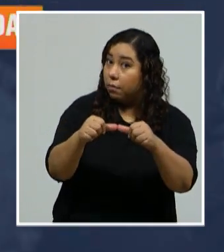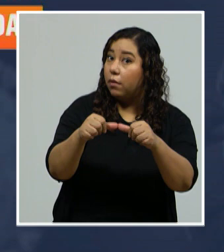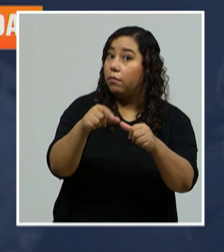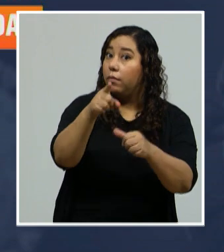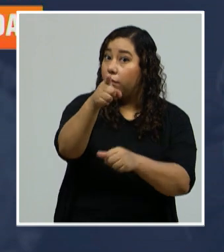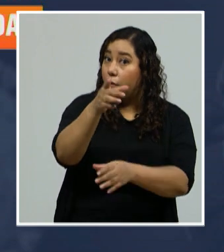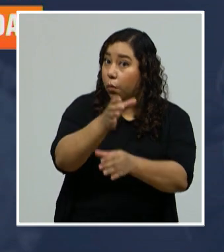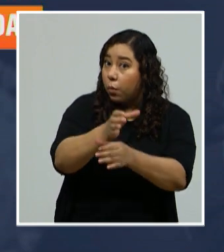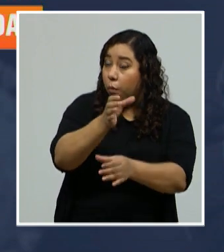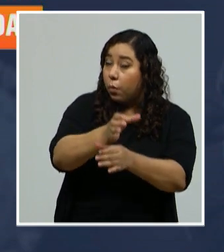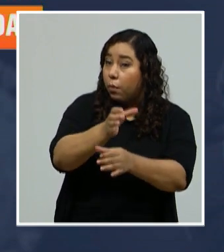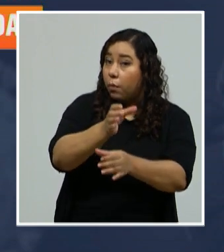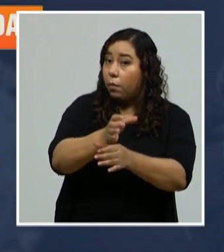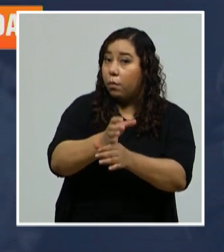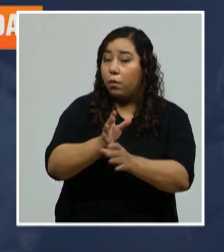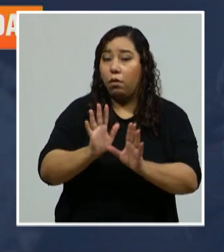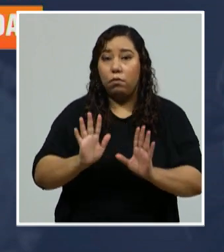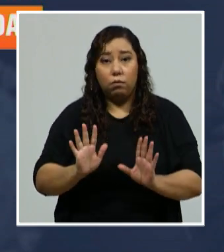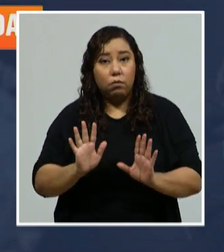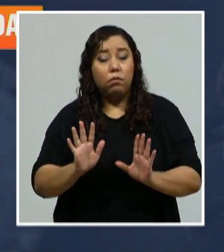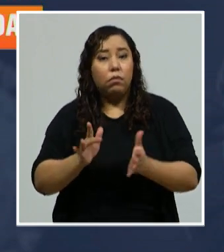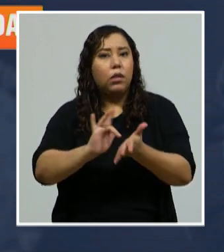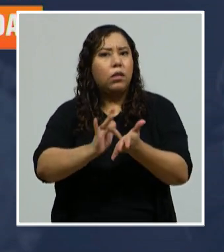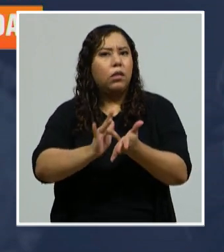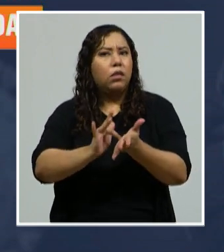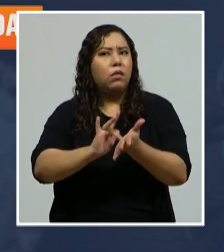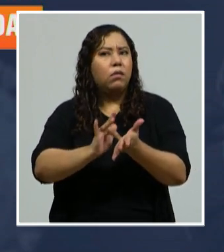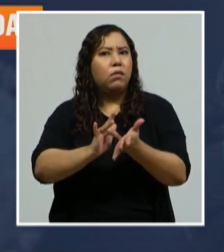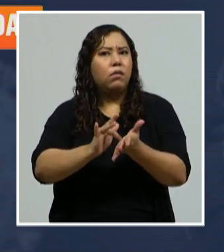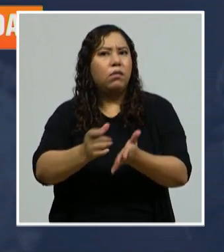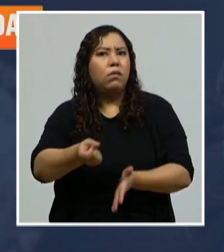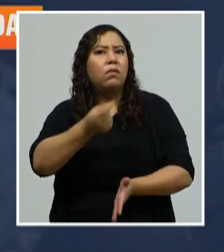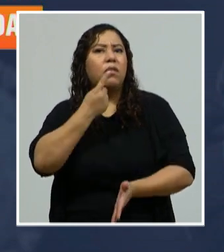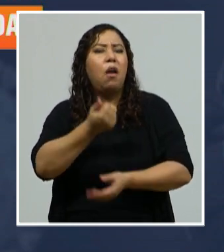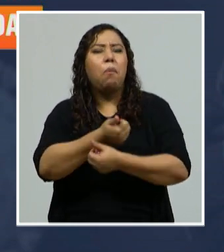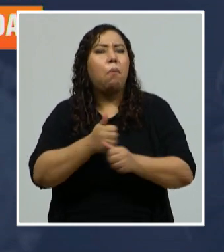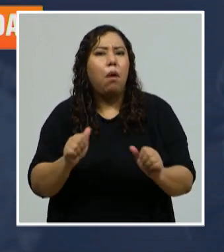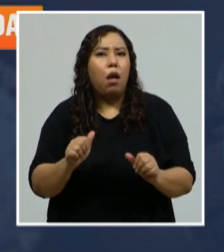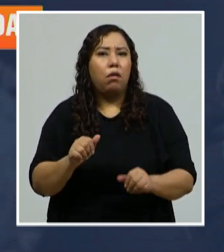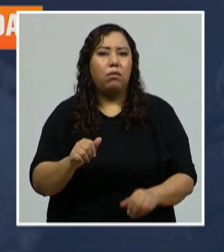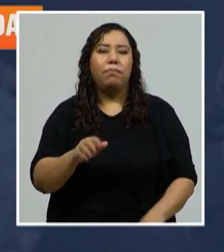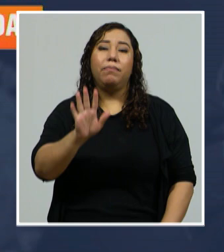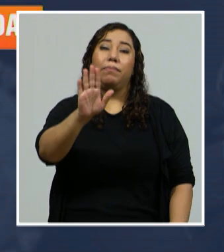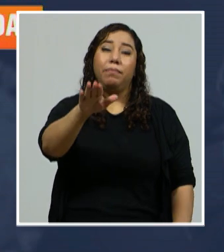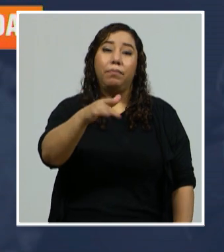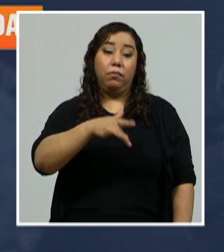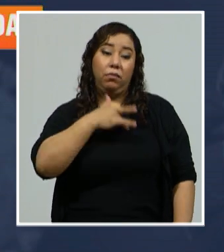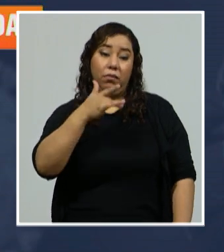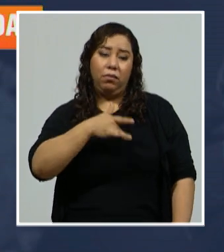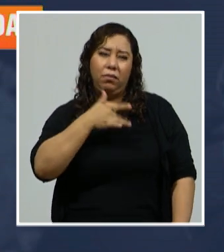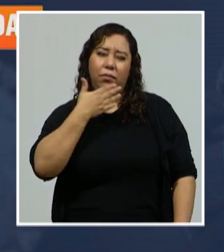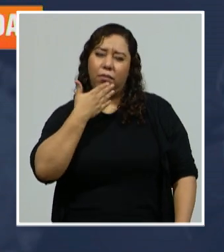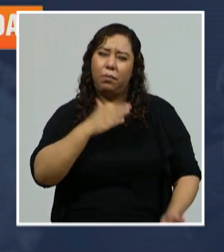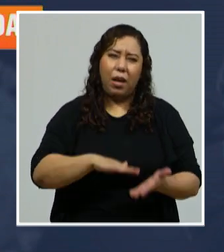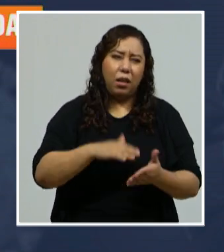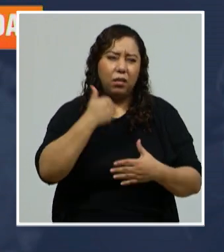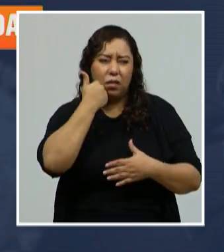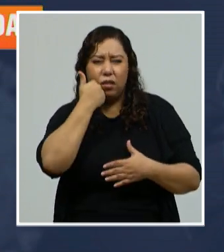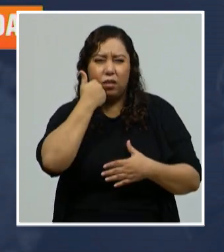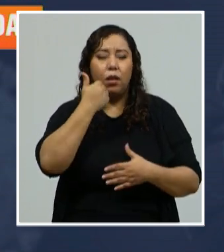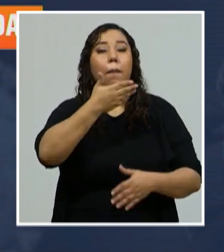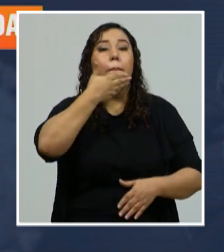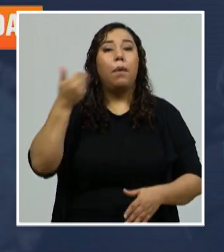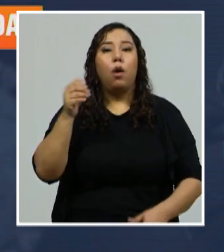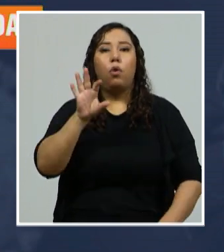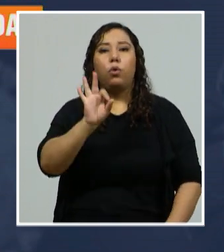mucho cuidado con automedicarse. Si usted tiene síntomas, no se automedique. Llame al 911. Siempre lo vamos a